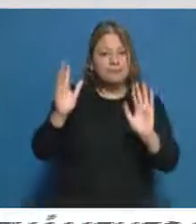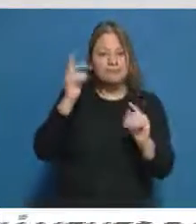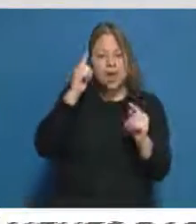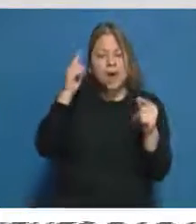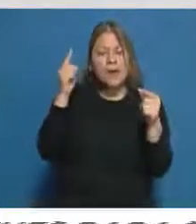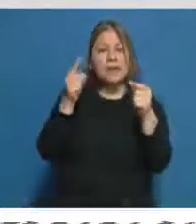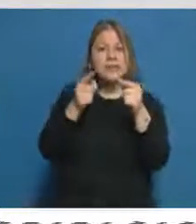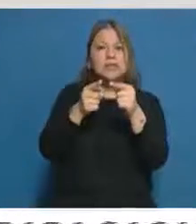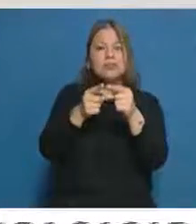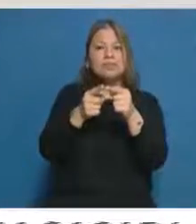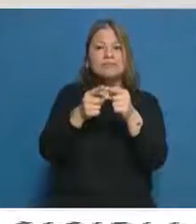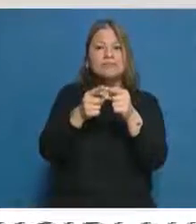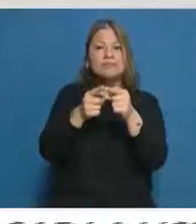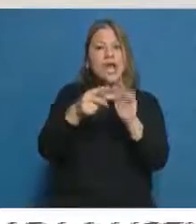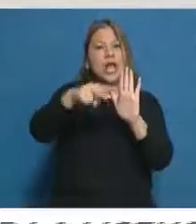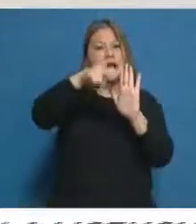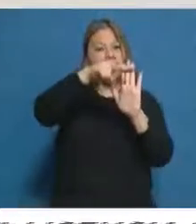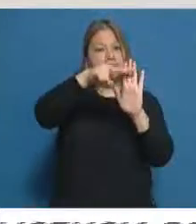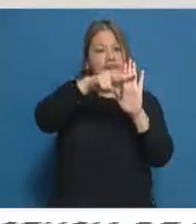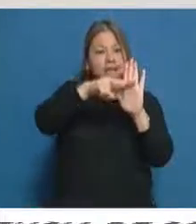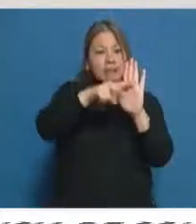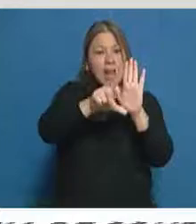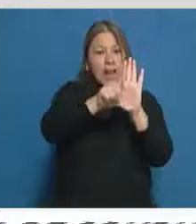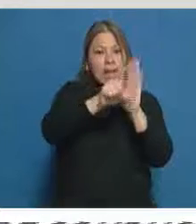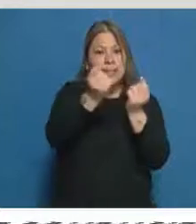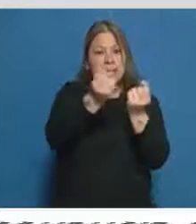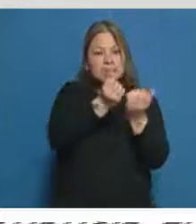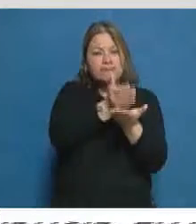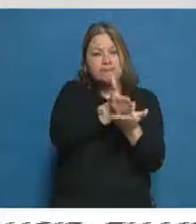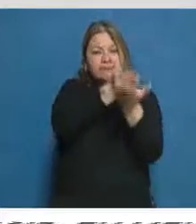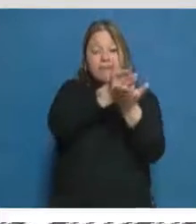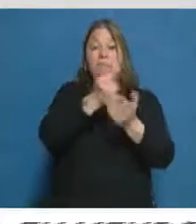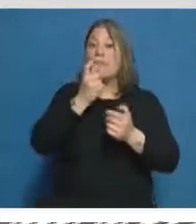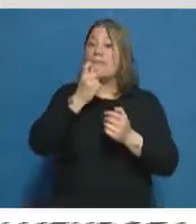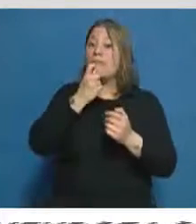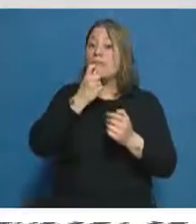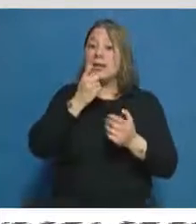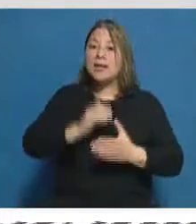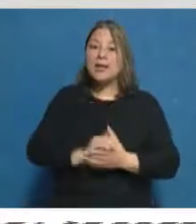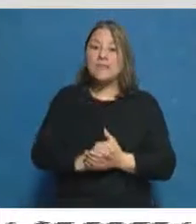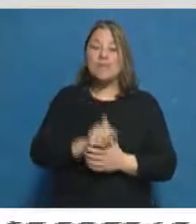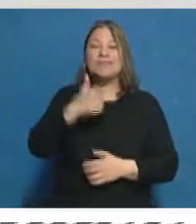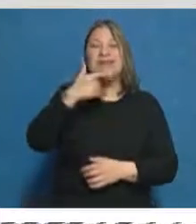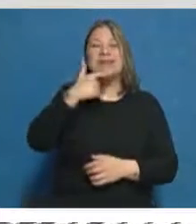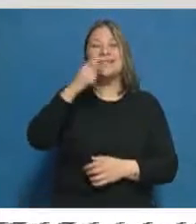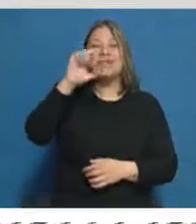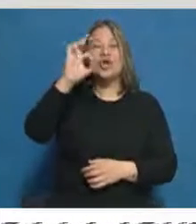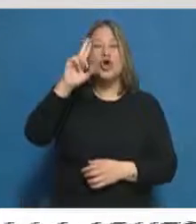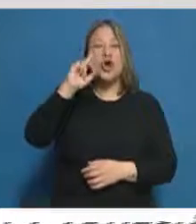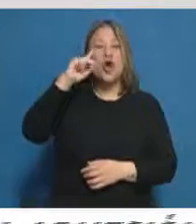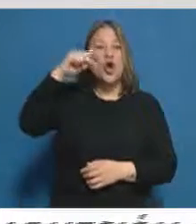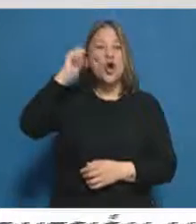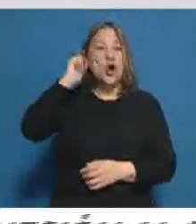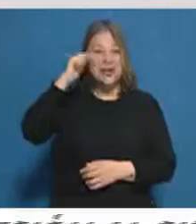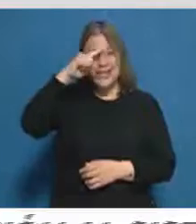endurecer las normas de tránsito. Tal es el caso, por ejemplo, del scoring nacional, el sistema